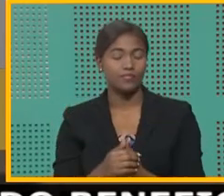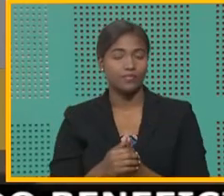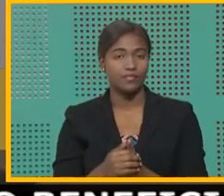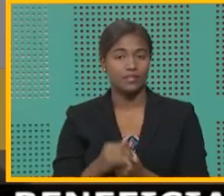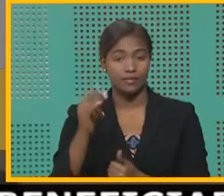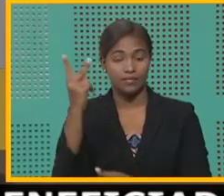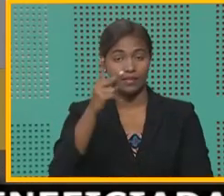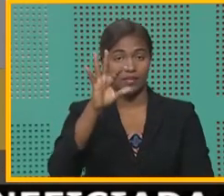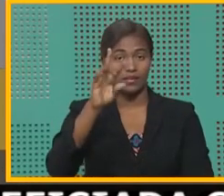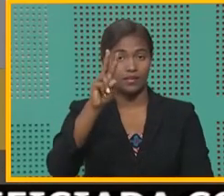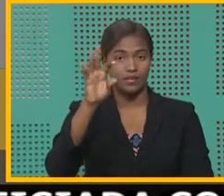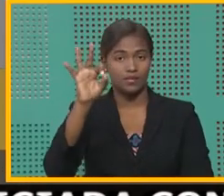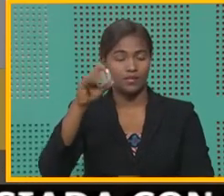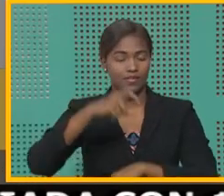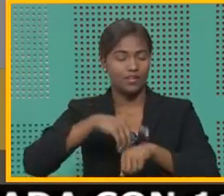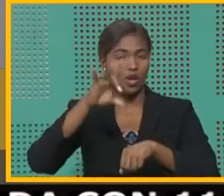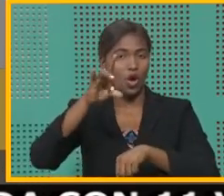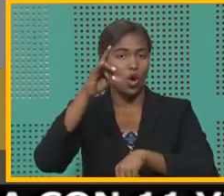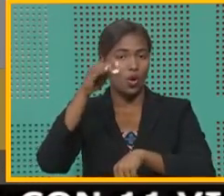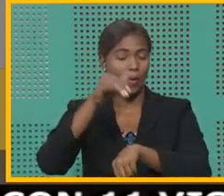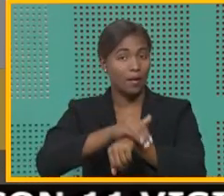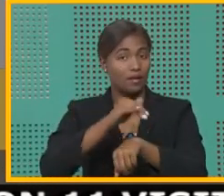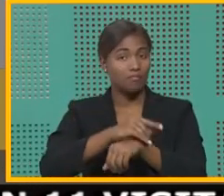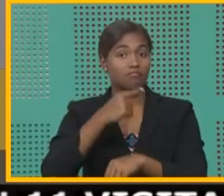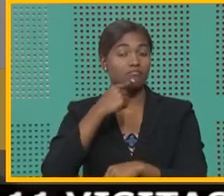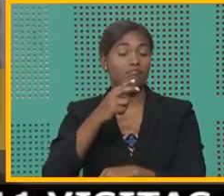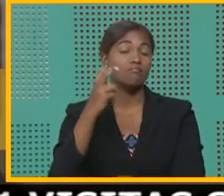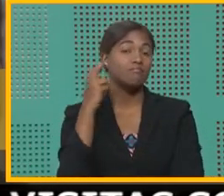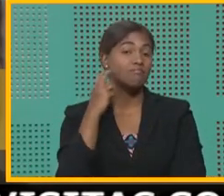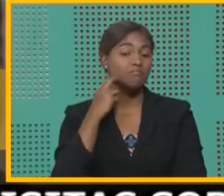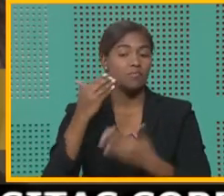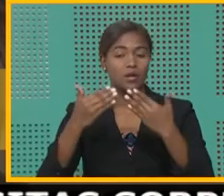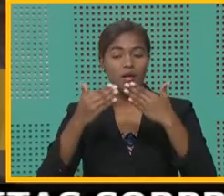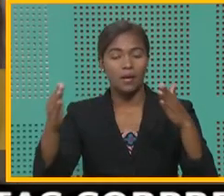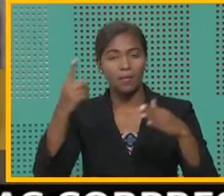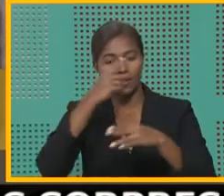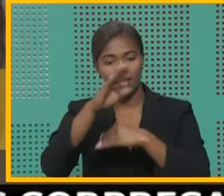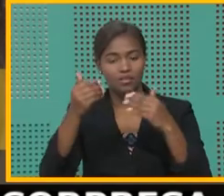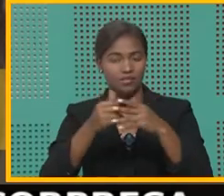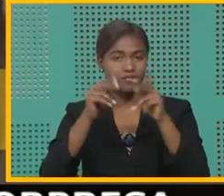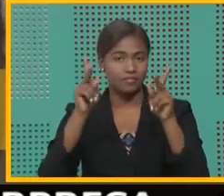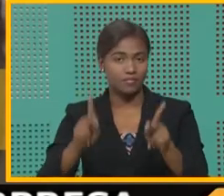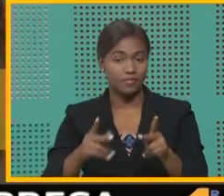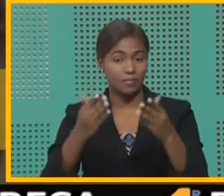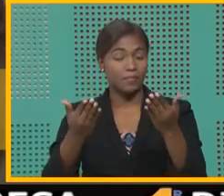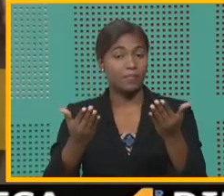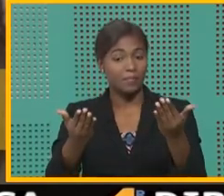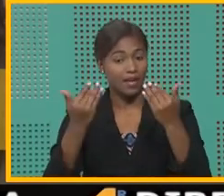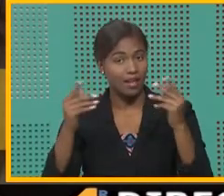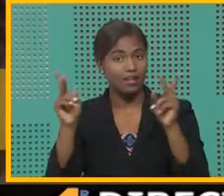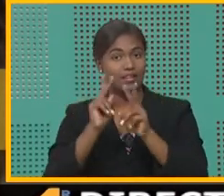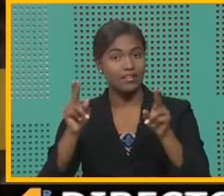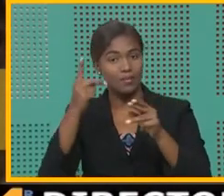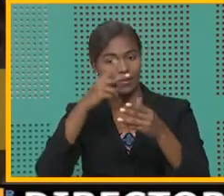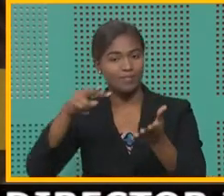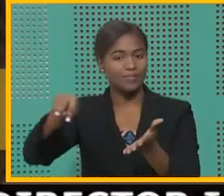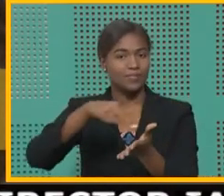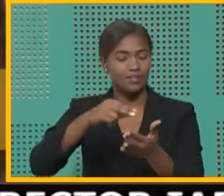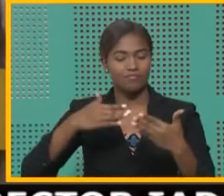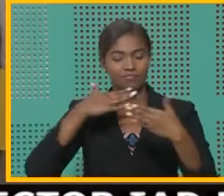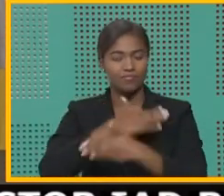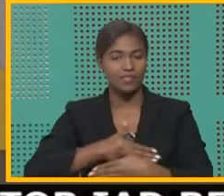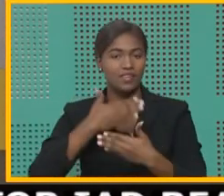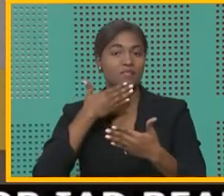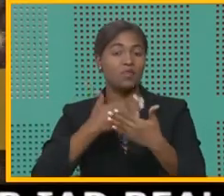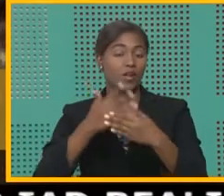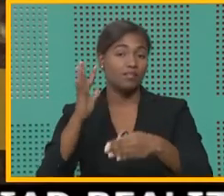a las 8 pm, totalmente gratis y abierto para todo público. Vengan listos para bailar y gozar de